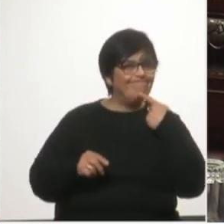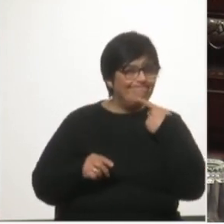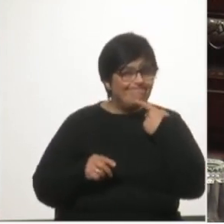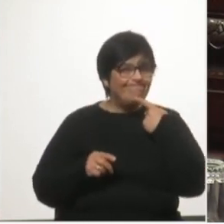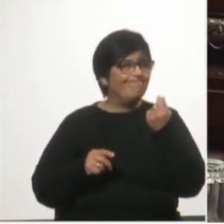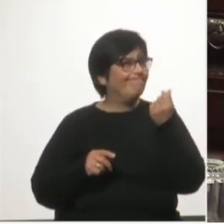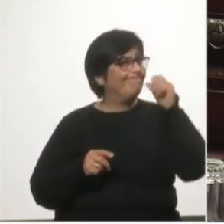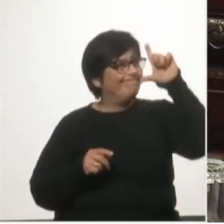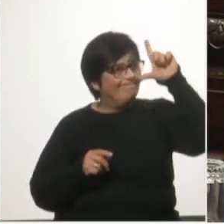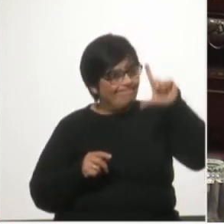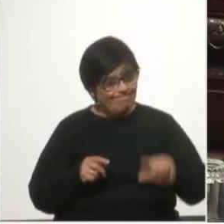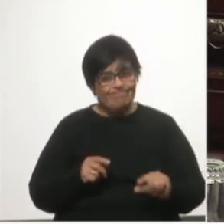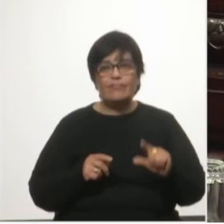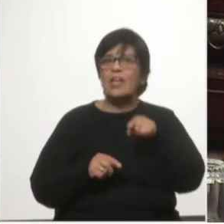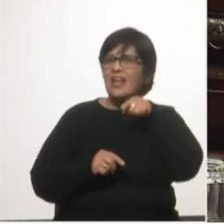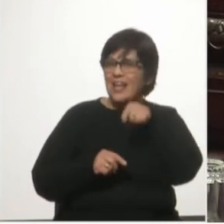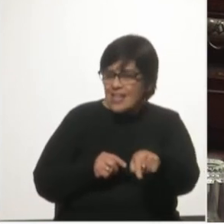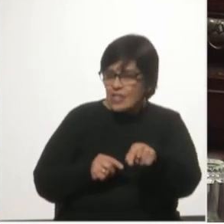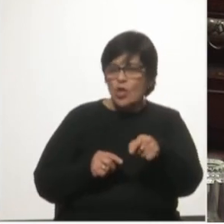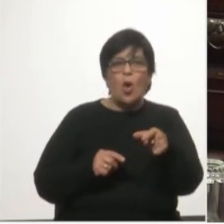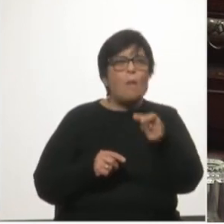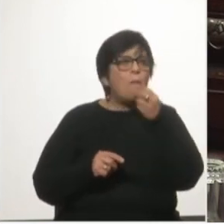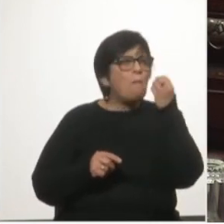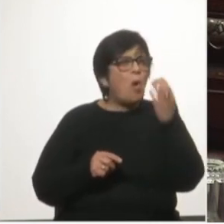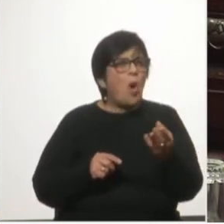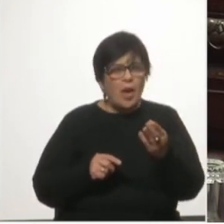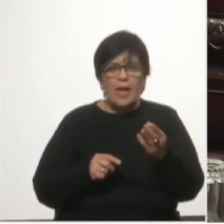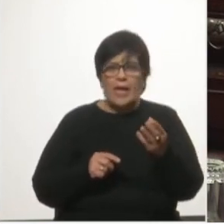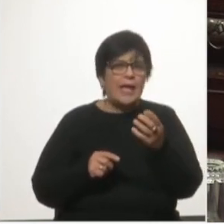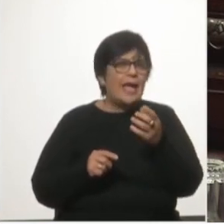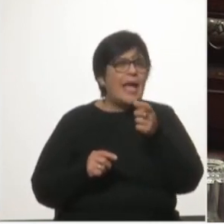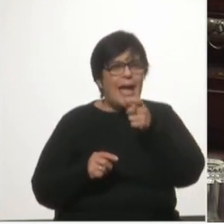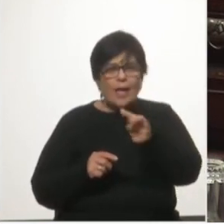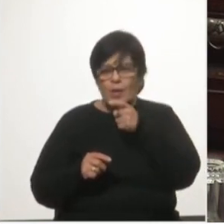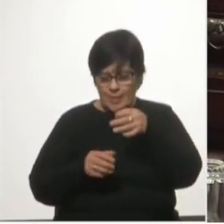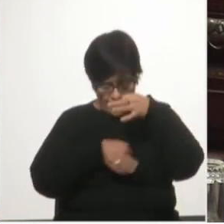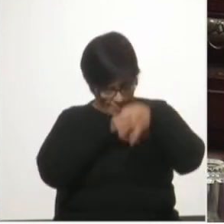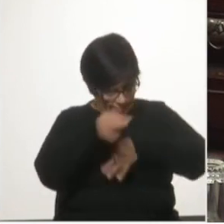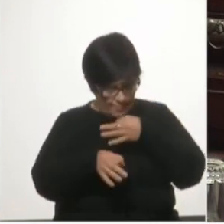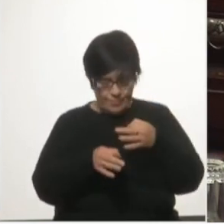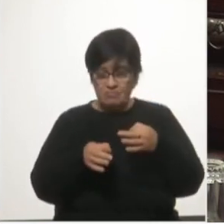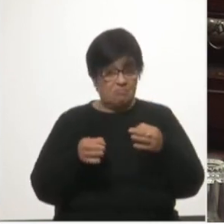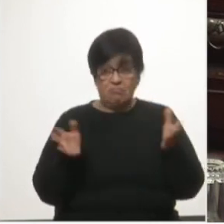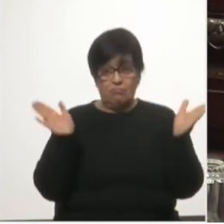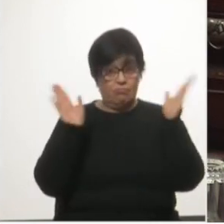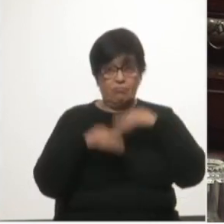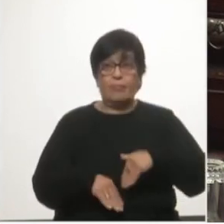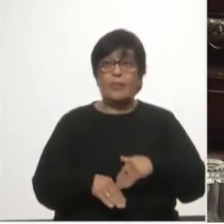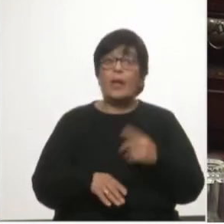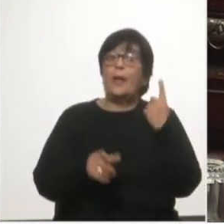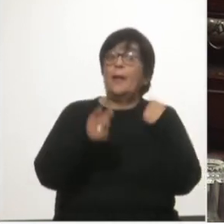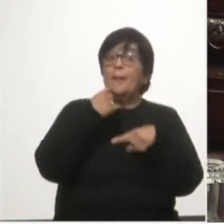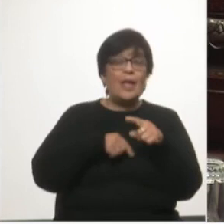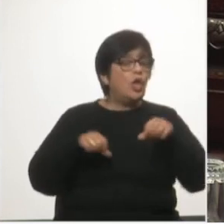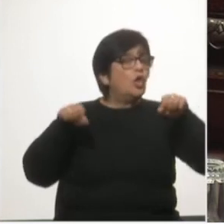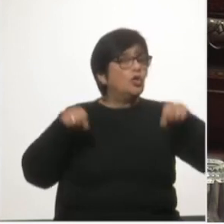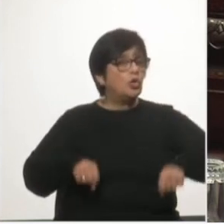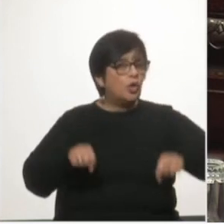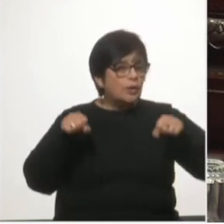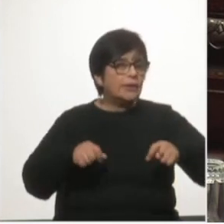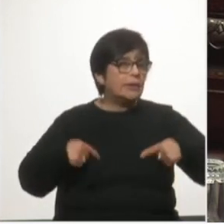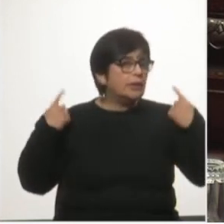de tarifas esas no son las razones por todos los fundamentos que acabamos de dar y no entendemos